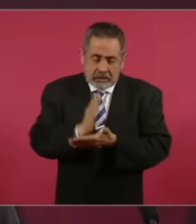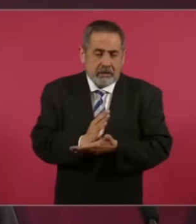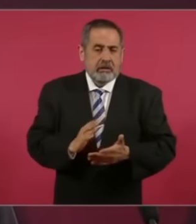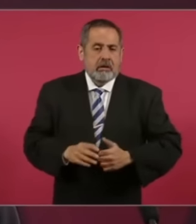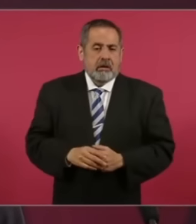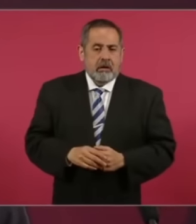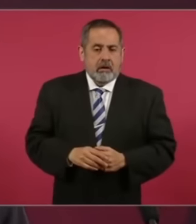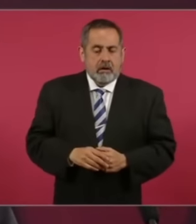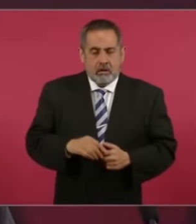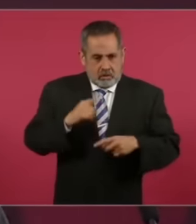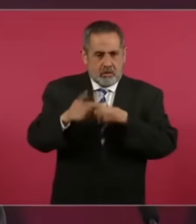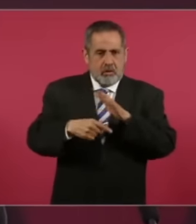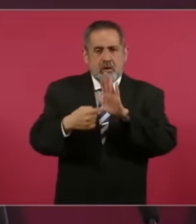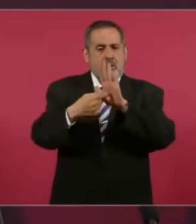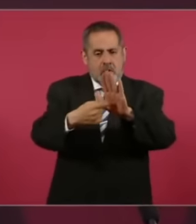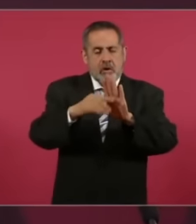Se los voy a mostrar